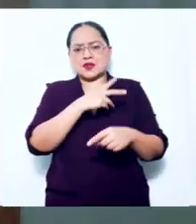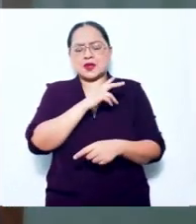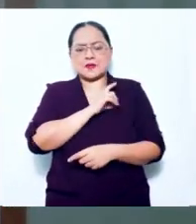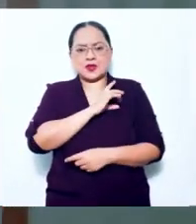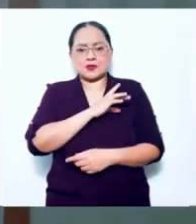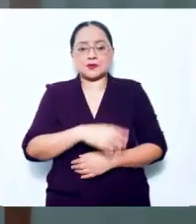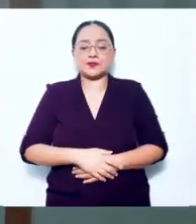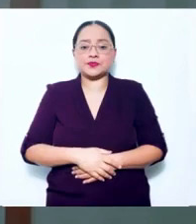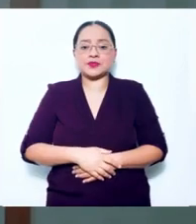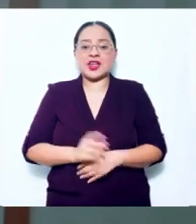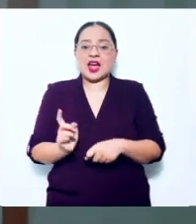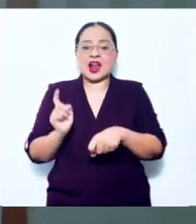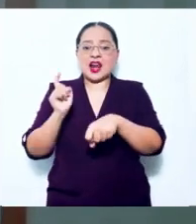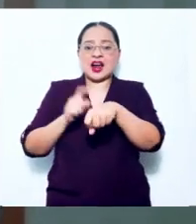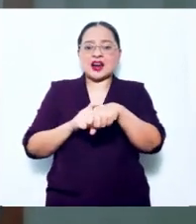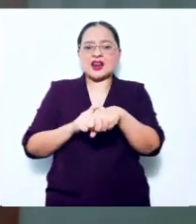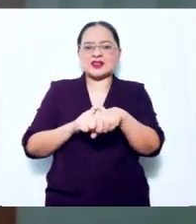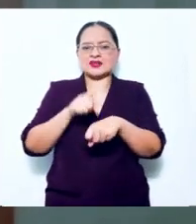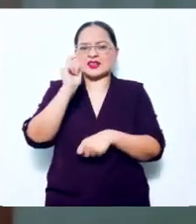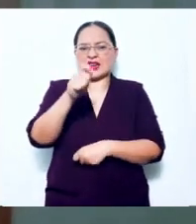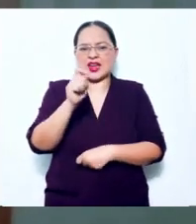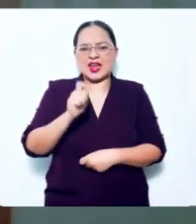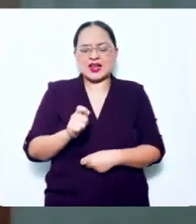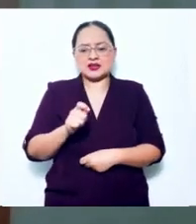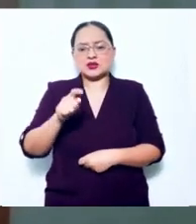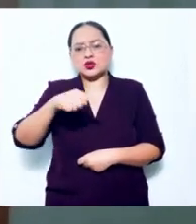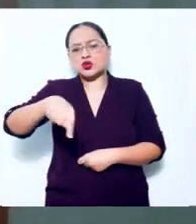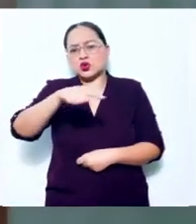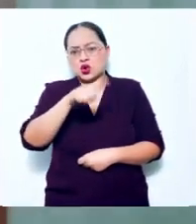¿A qué sabe el alacrán? ¿Cómo nos recomiendas probarlo?